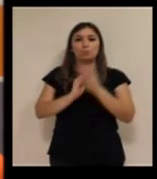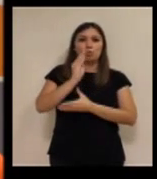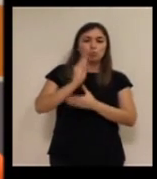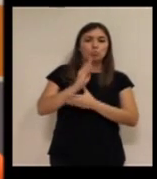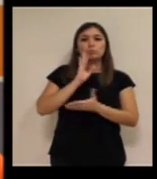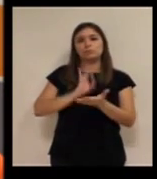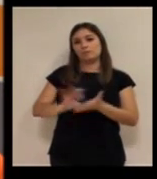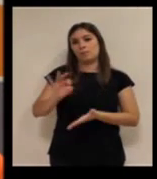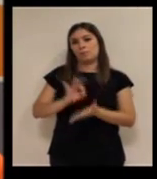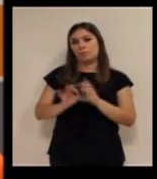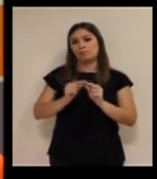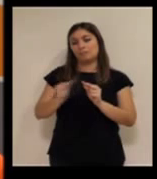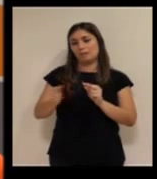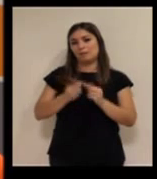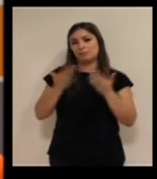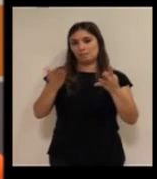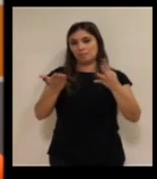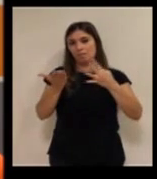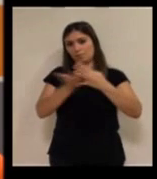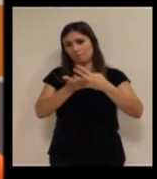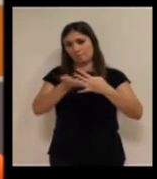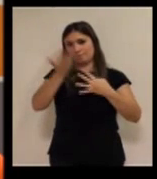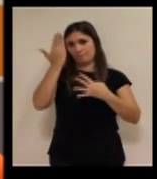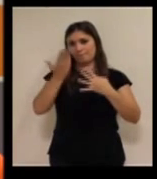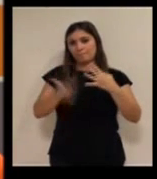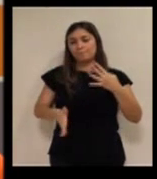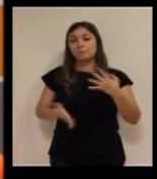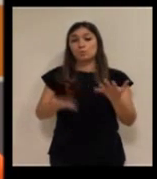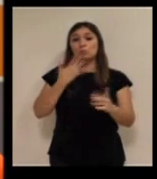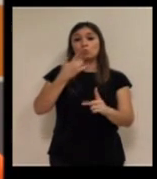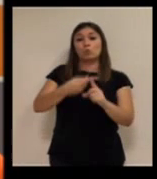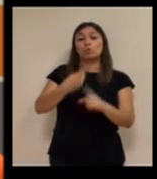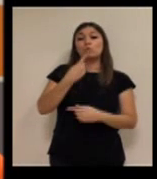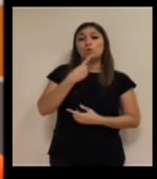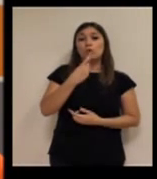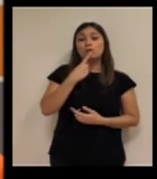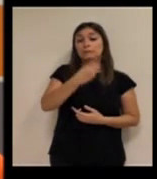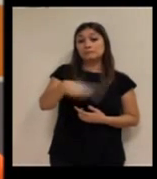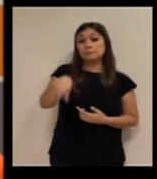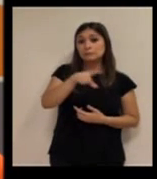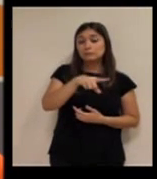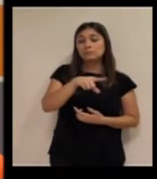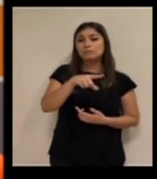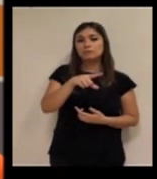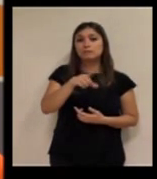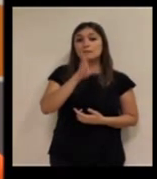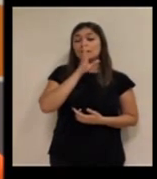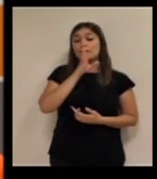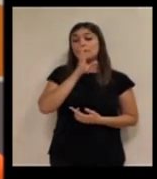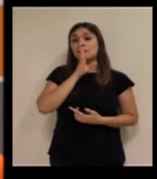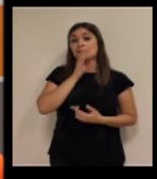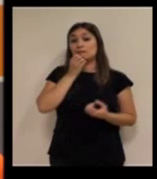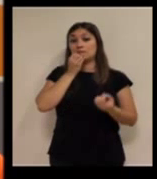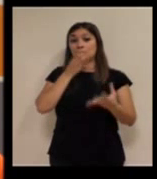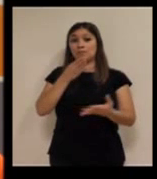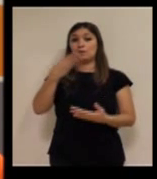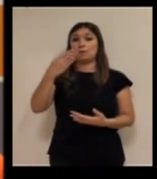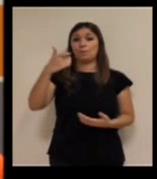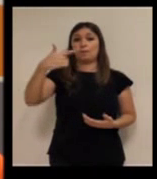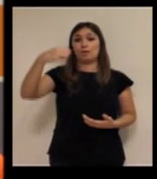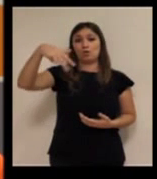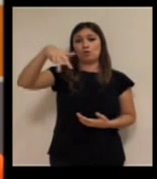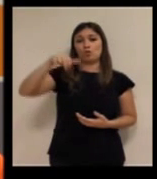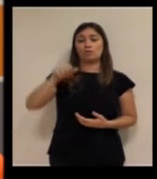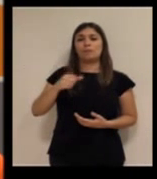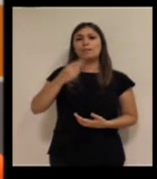de fabricar productos y servicios de teleasistencia en principio Cruz Roja ellos han ha comentado